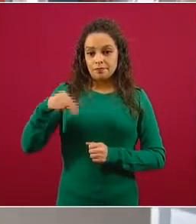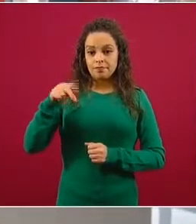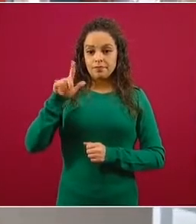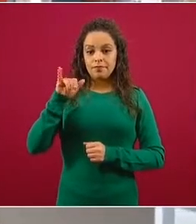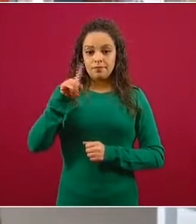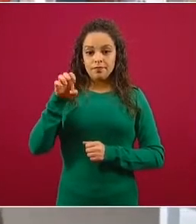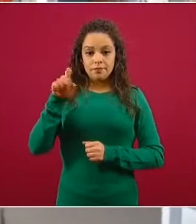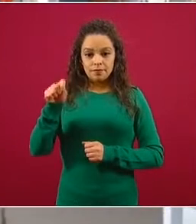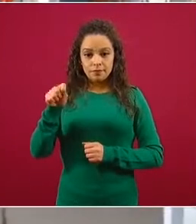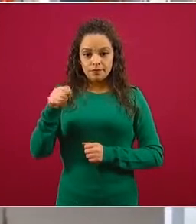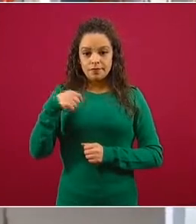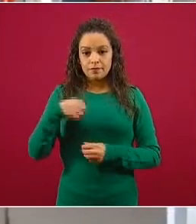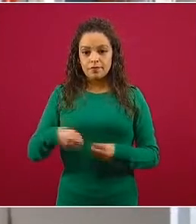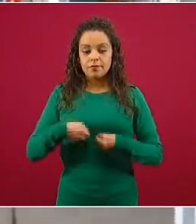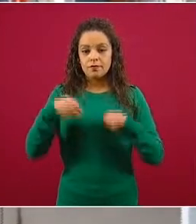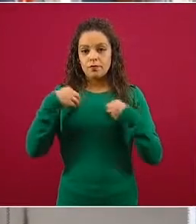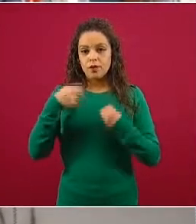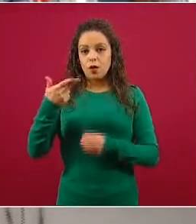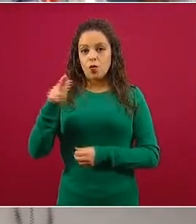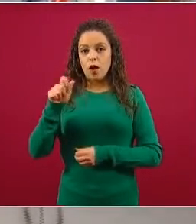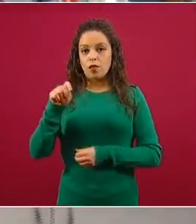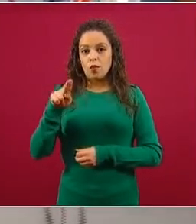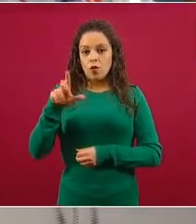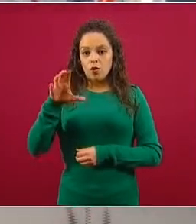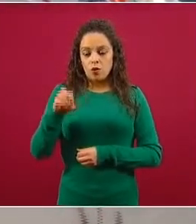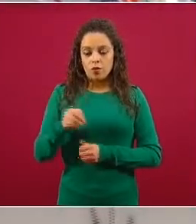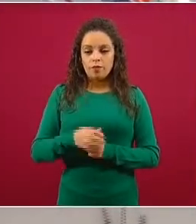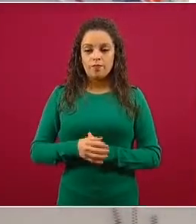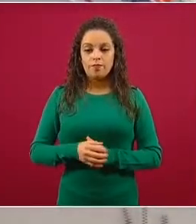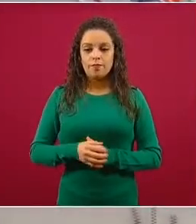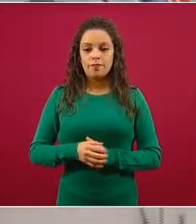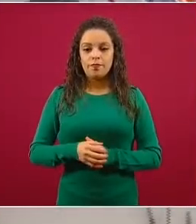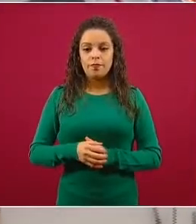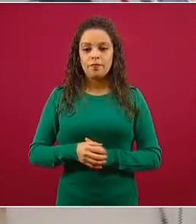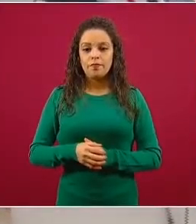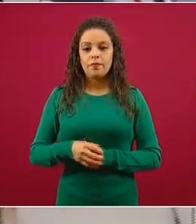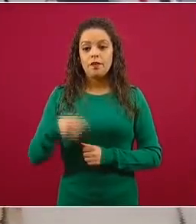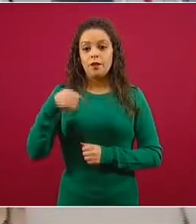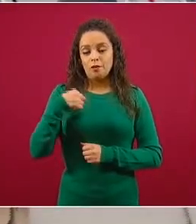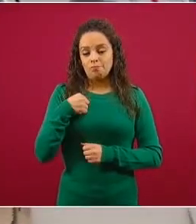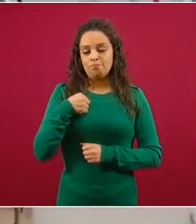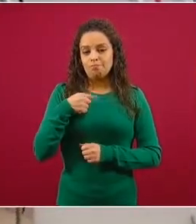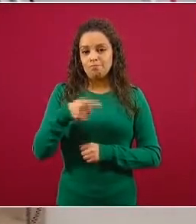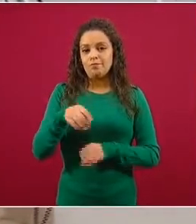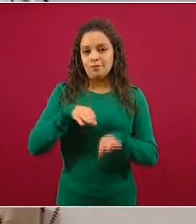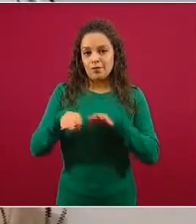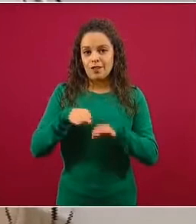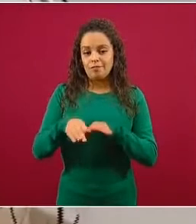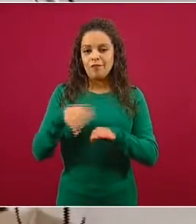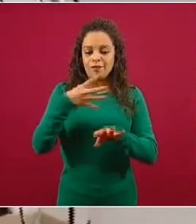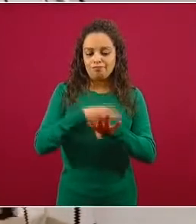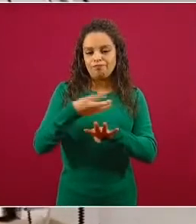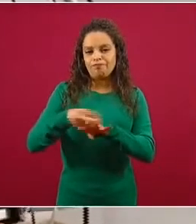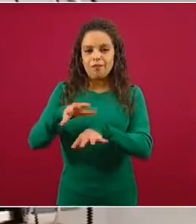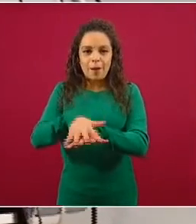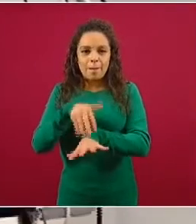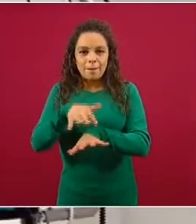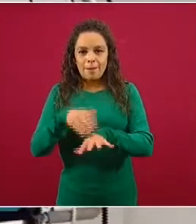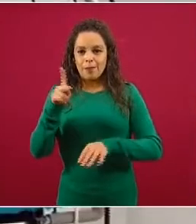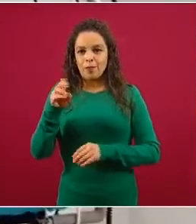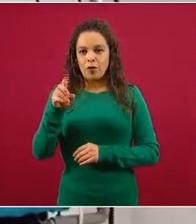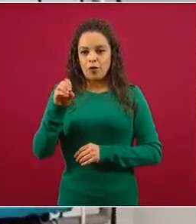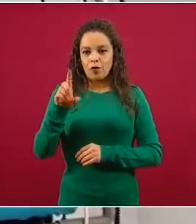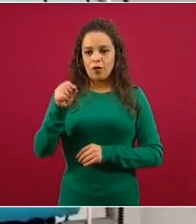radico en la ciudad de Bahía de Huatulco, donde cuento con un consultorio de podología. El crédito que me ha sido otorgado va a ser